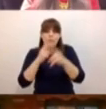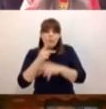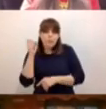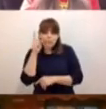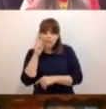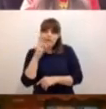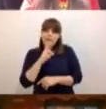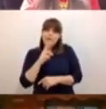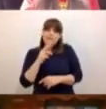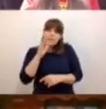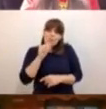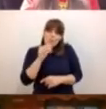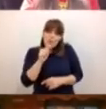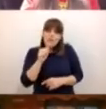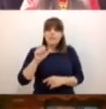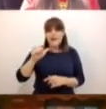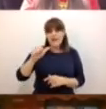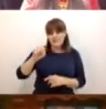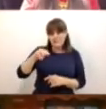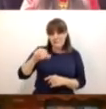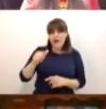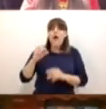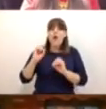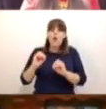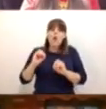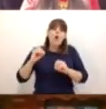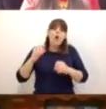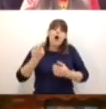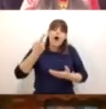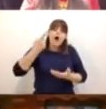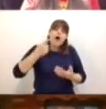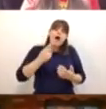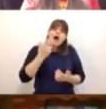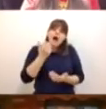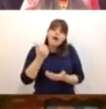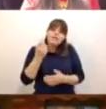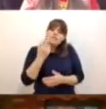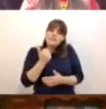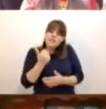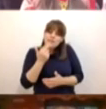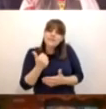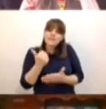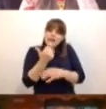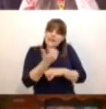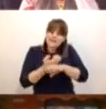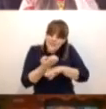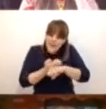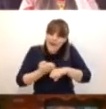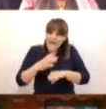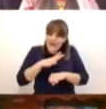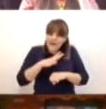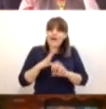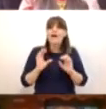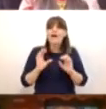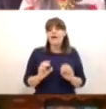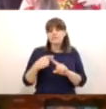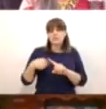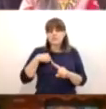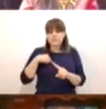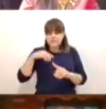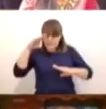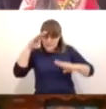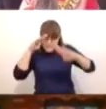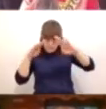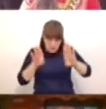Tenemos que pensar en estos niños. Tenemos ese reto de ver cómo vamos a fortalecer a